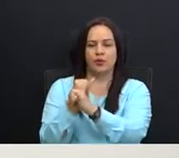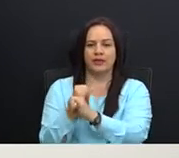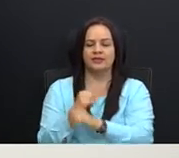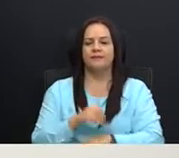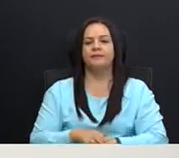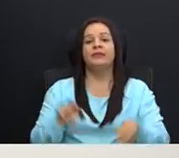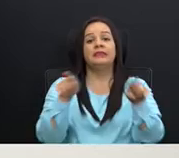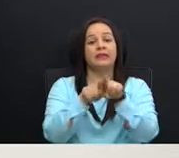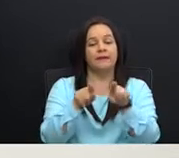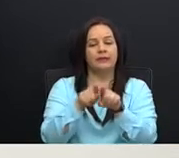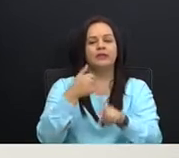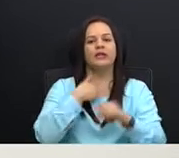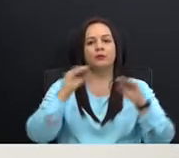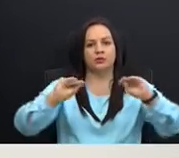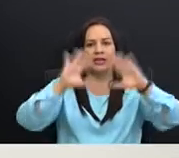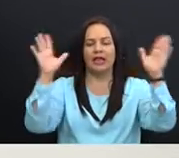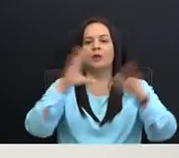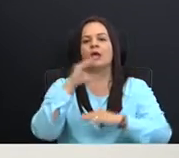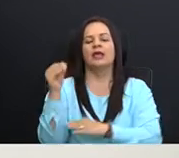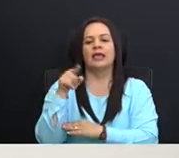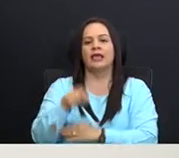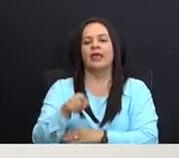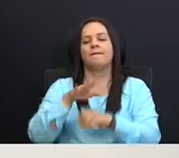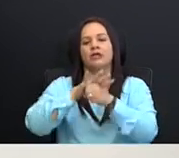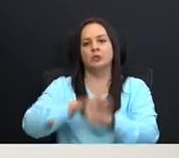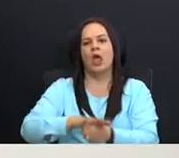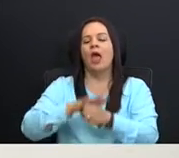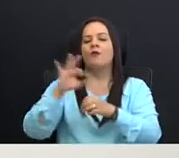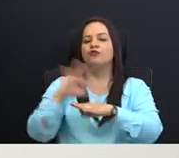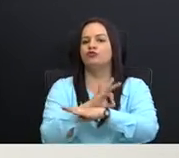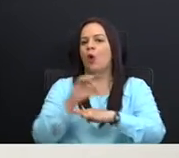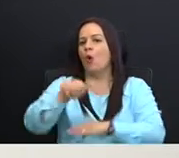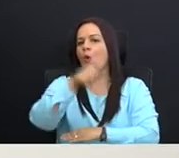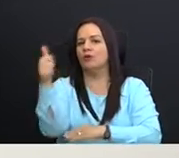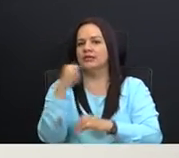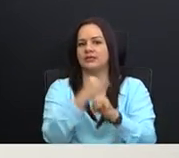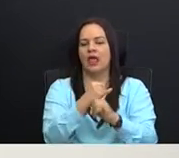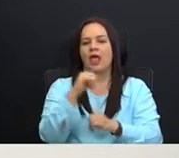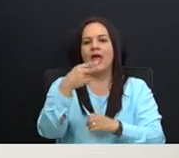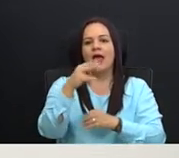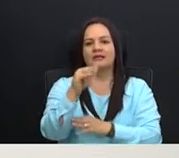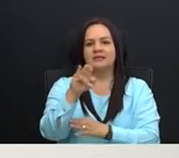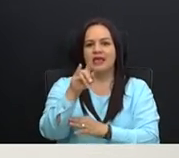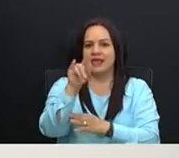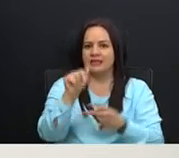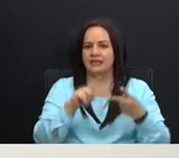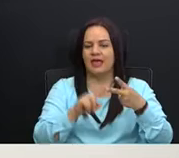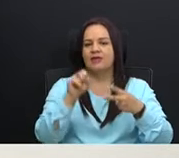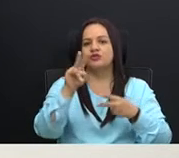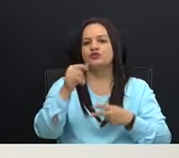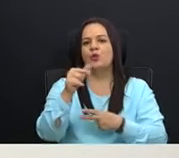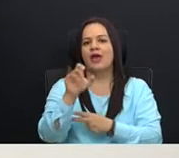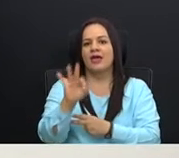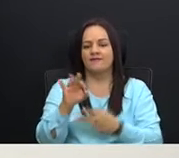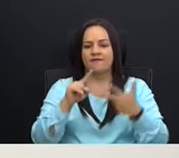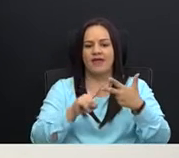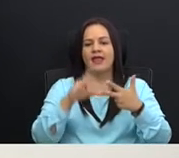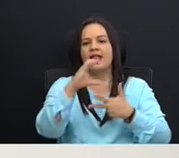También tenemos claro que presionaron a funcionarios de otras instituciones como Hacienda, la SUJEF, la Caja y el mismo UJ.